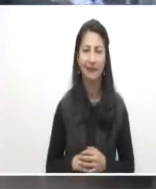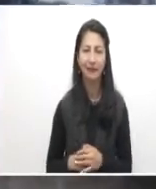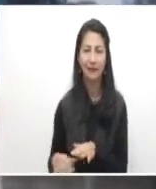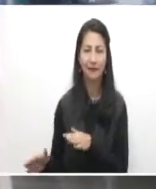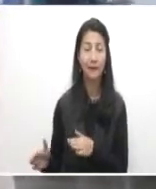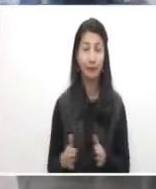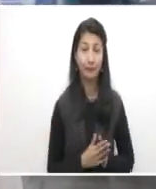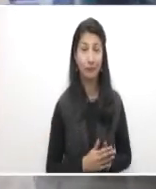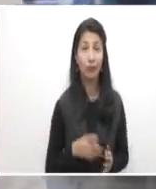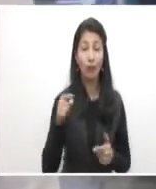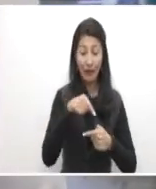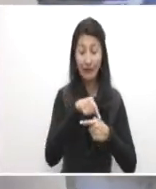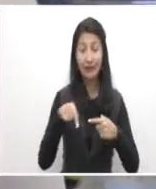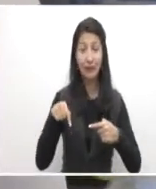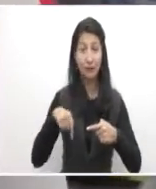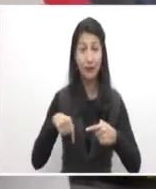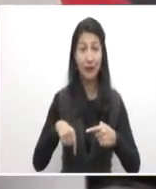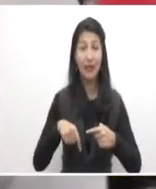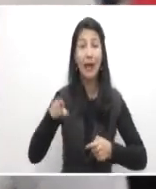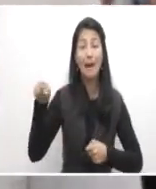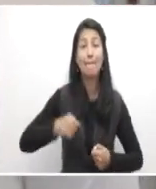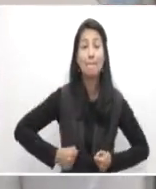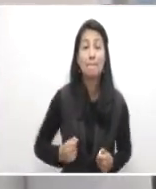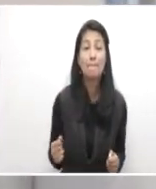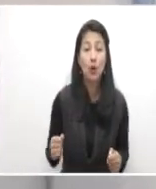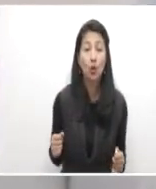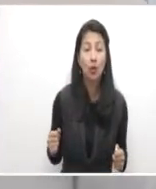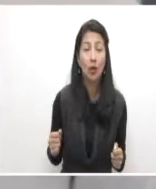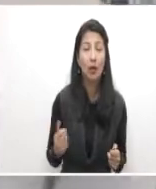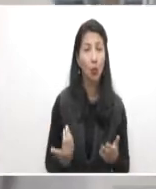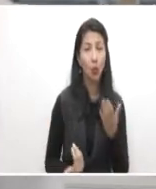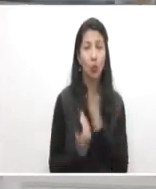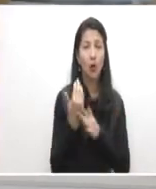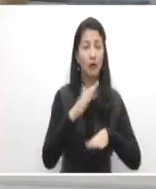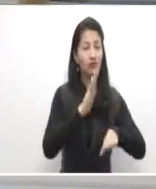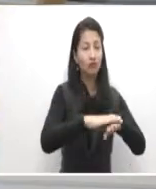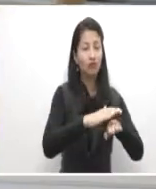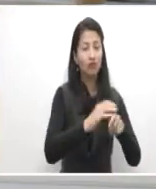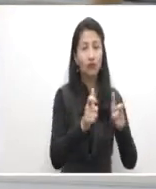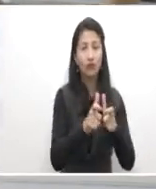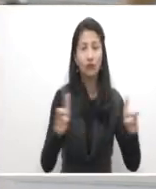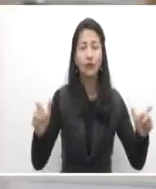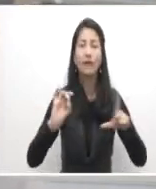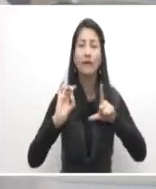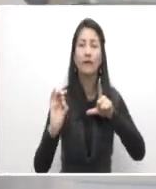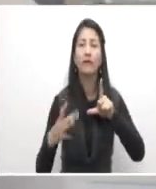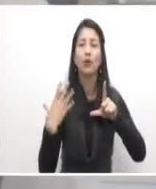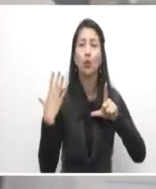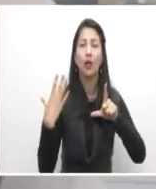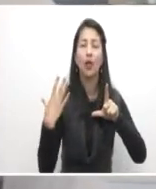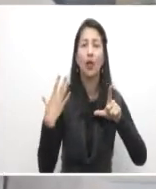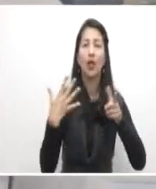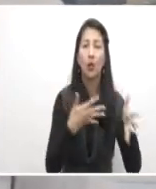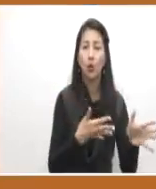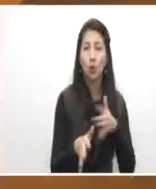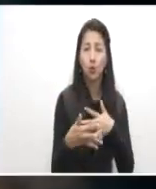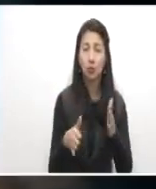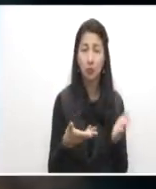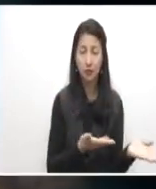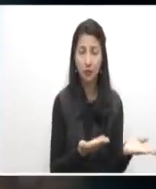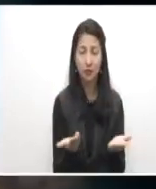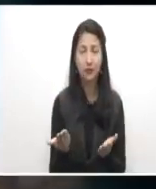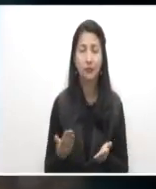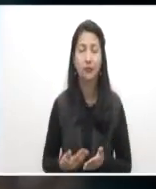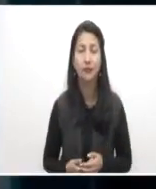Esta semana desde la regional Distrito Capital se hizo el lanzamiento de los programas de formación virtual y a distancia que ofrece el SENA.